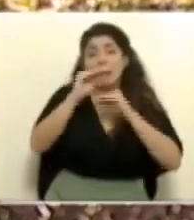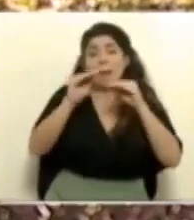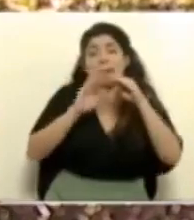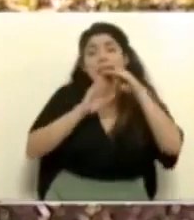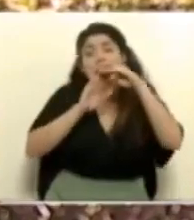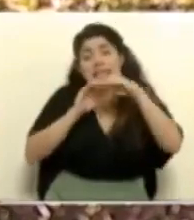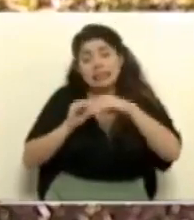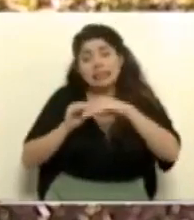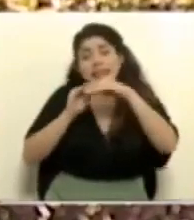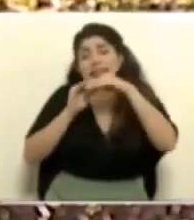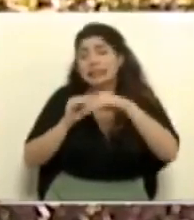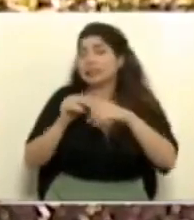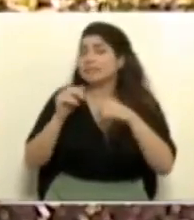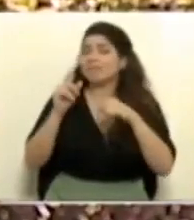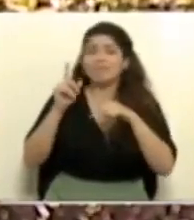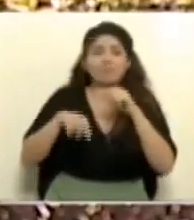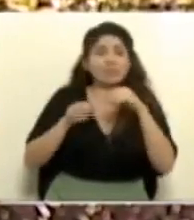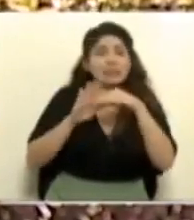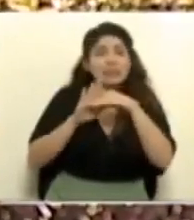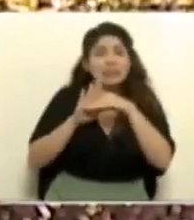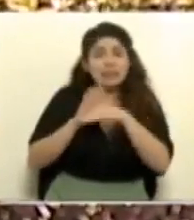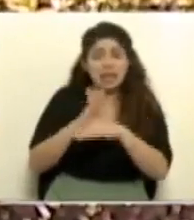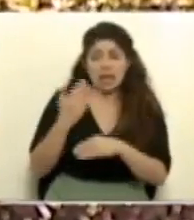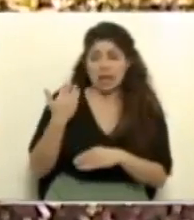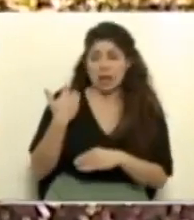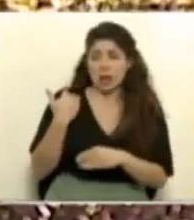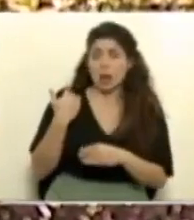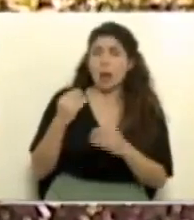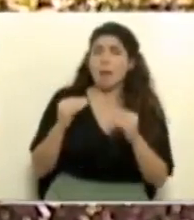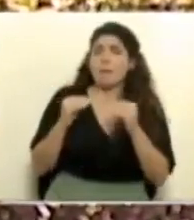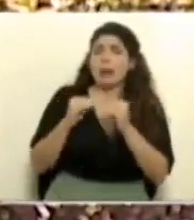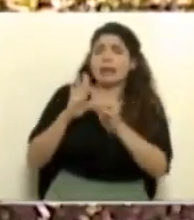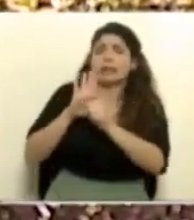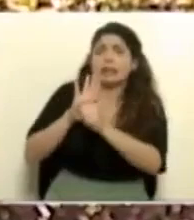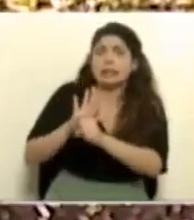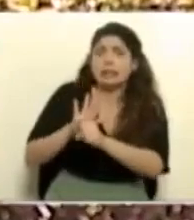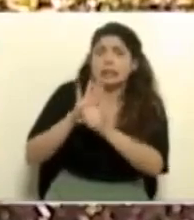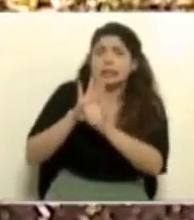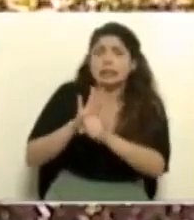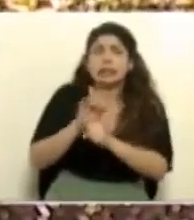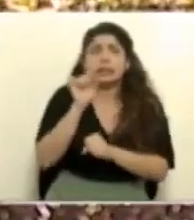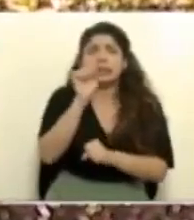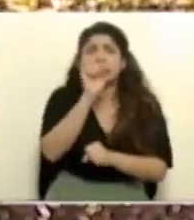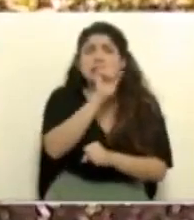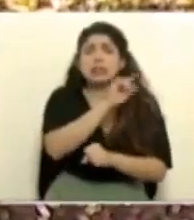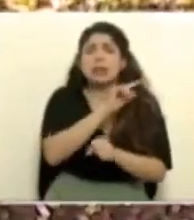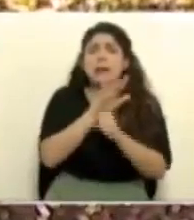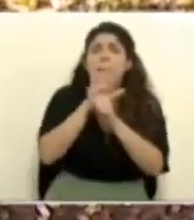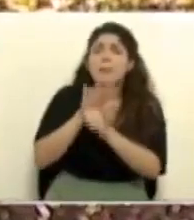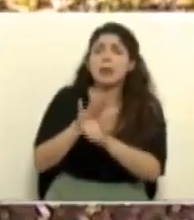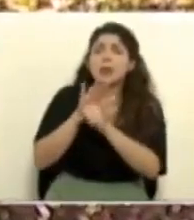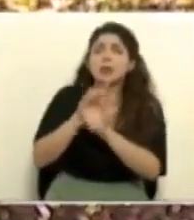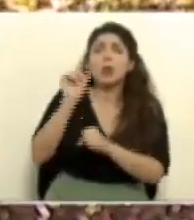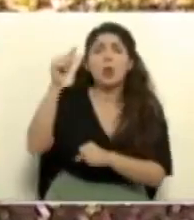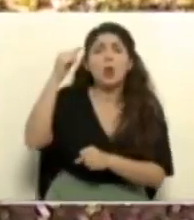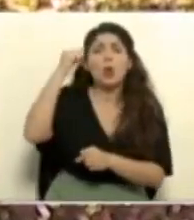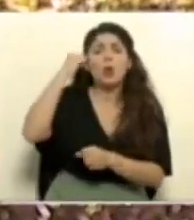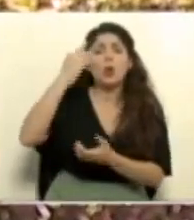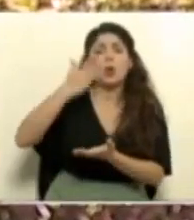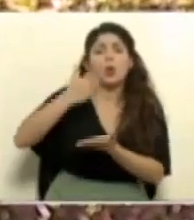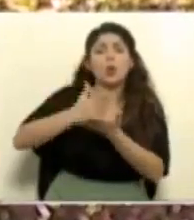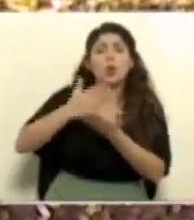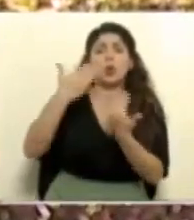en las últimas horas ha crecido muy fuerte la presión desde diferentes instancias para que el gobierno cese la